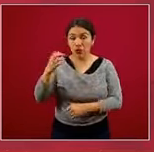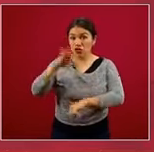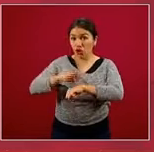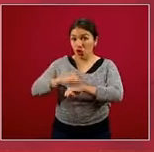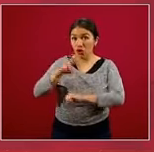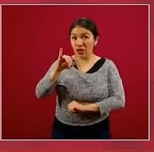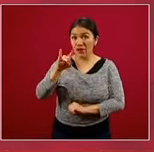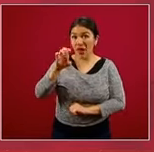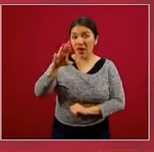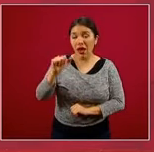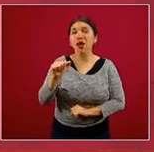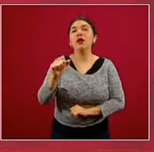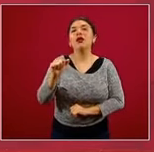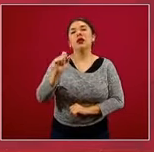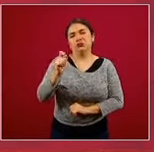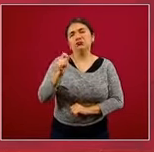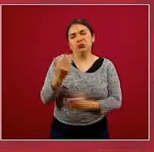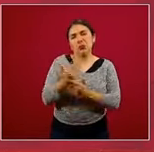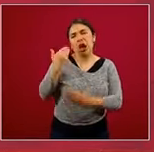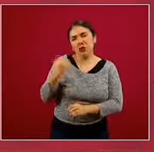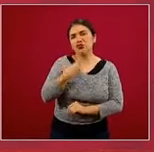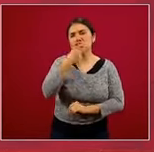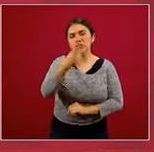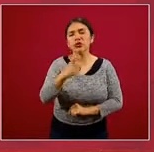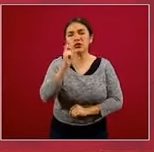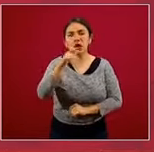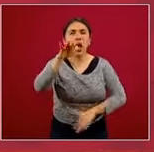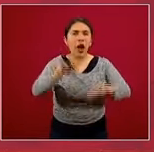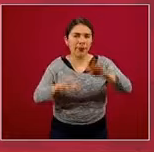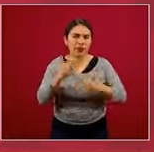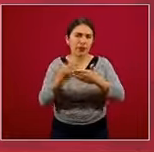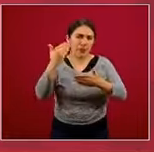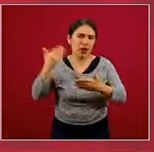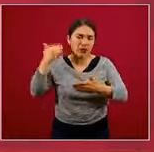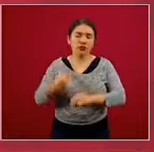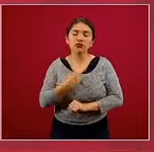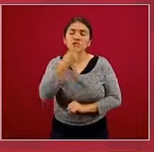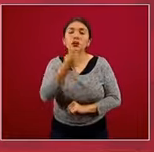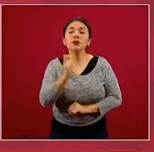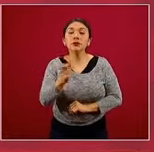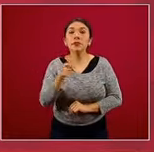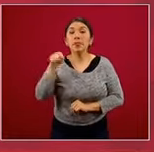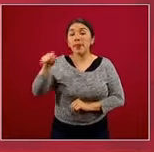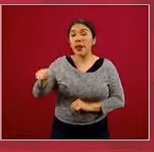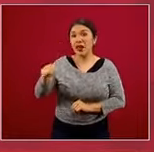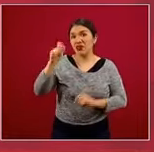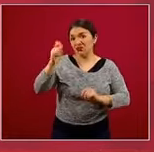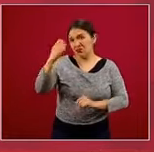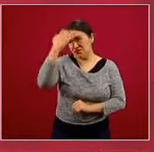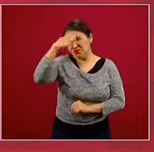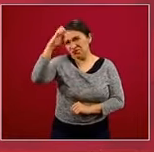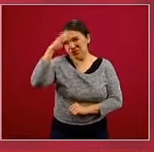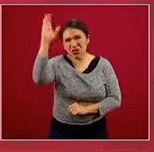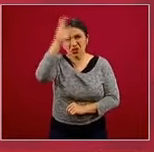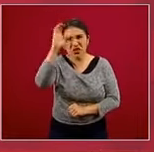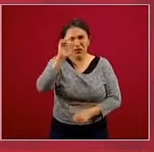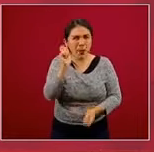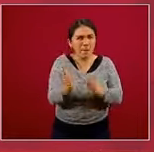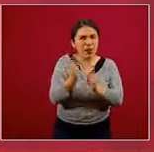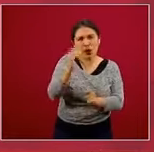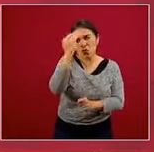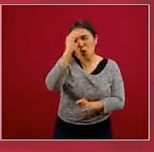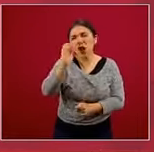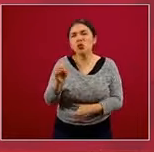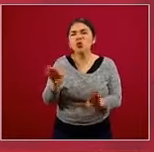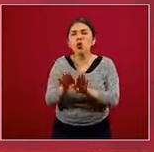doctor Rivera, como quizá ya habíamos comentado en ocasiones anteriores, además de ser un experto científico en el campo